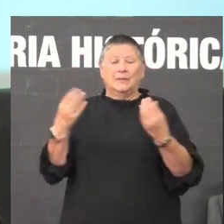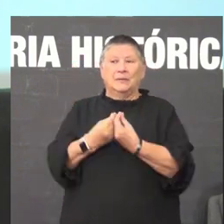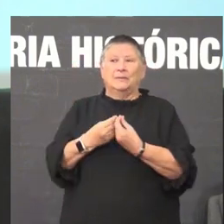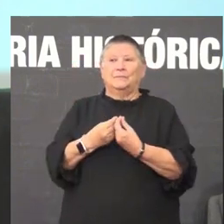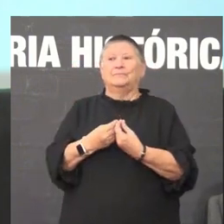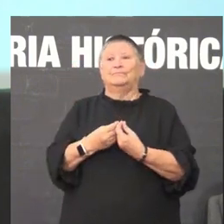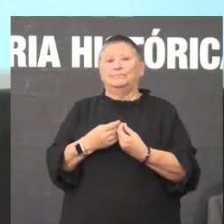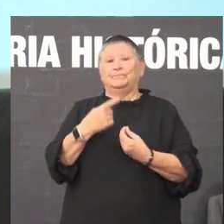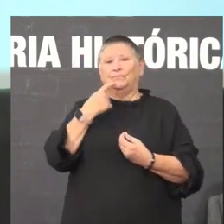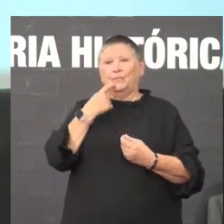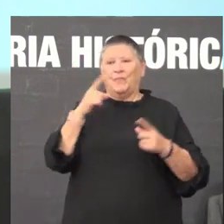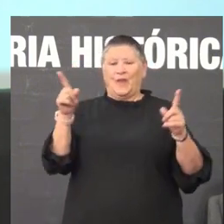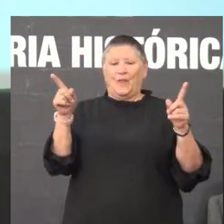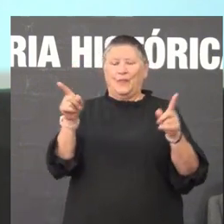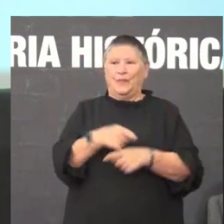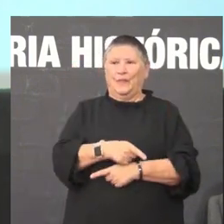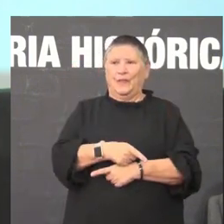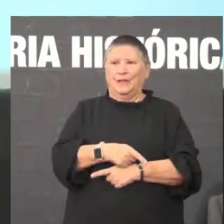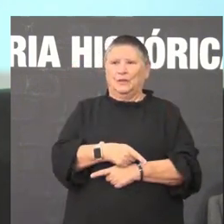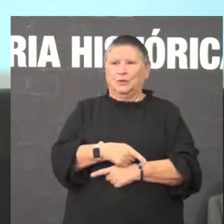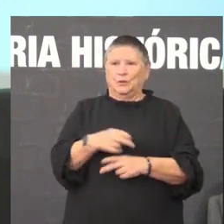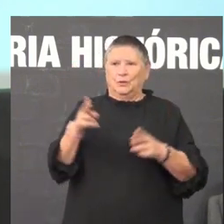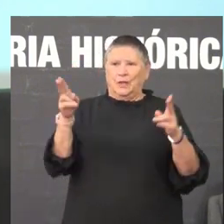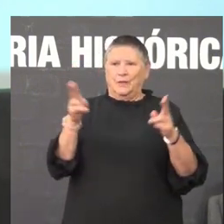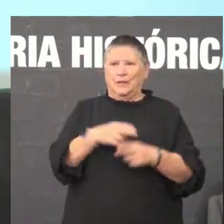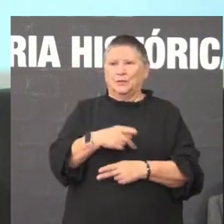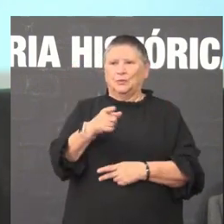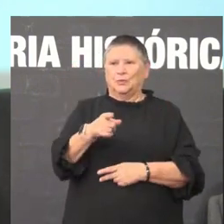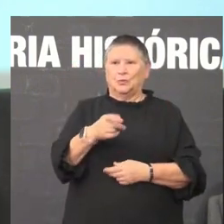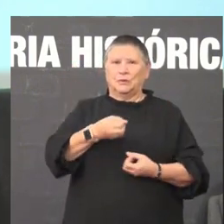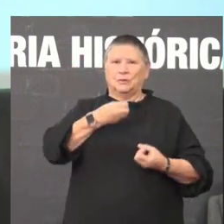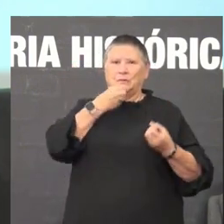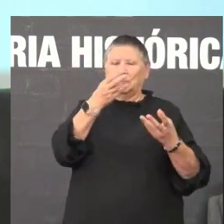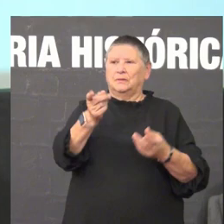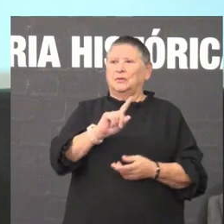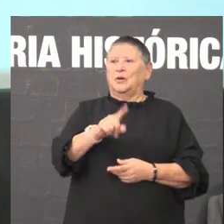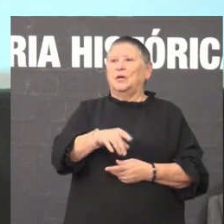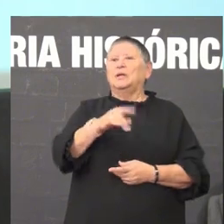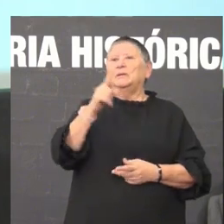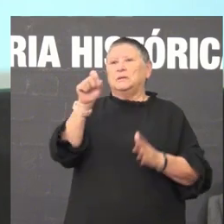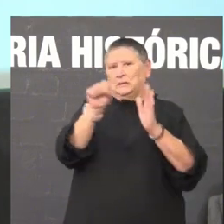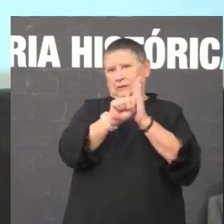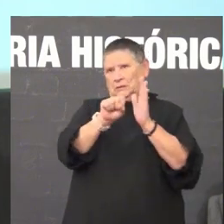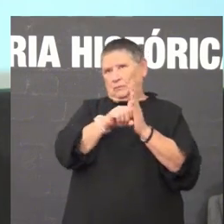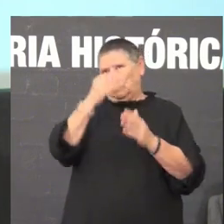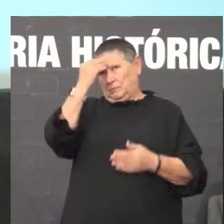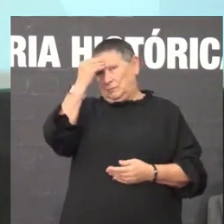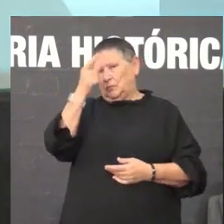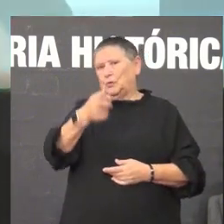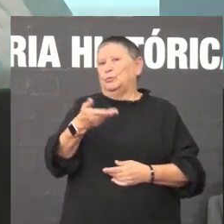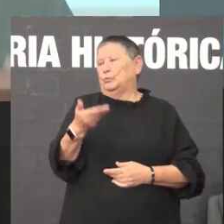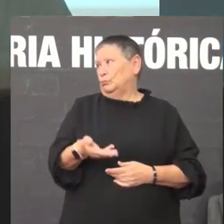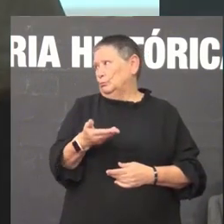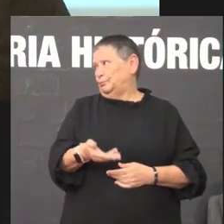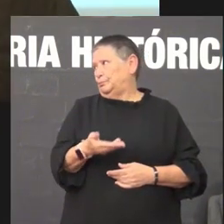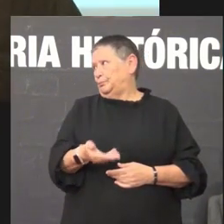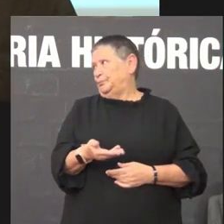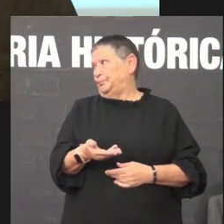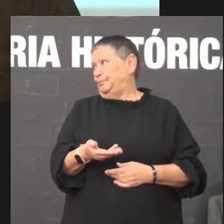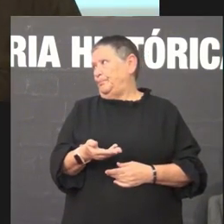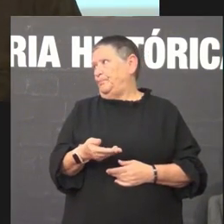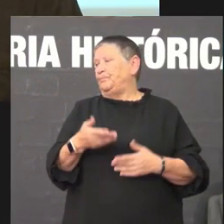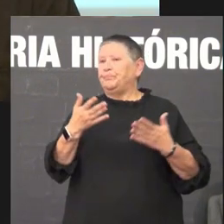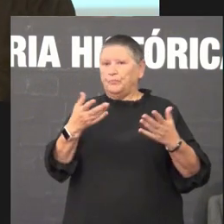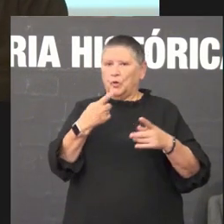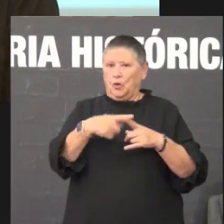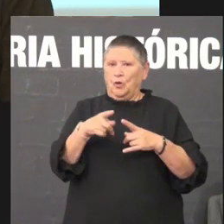censura dos cadernos Grial é importante simbólicamente e deve contarse simbólicamente é importante ou a traducción de Heidegger ou non sei